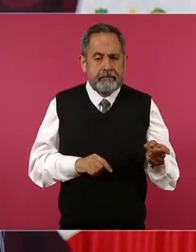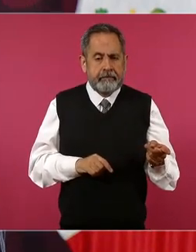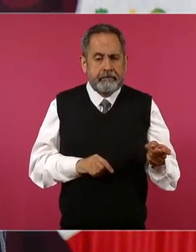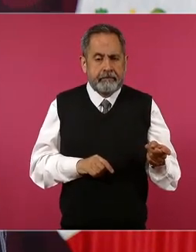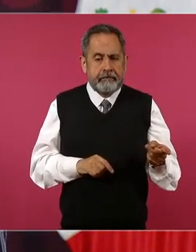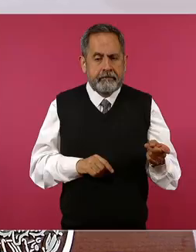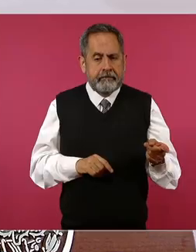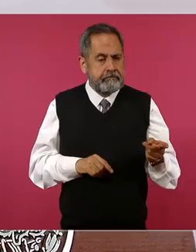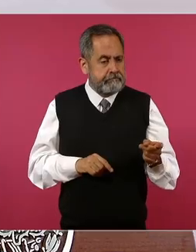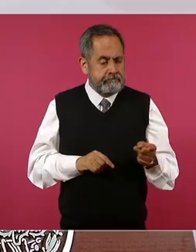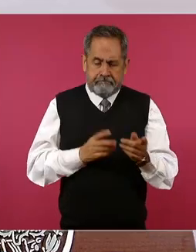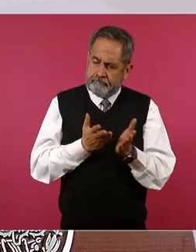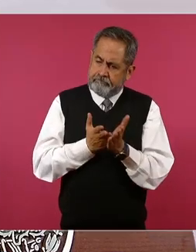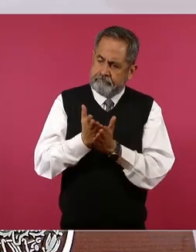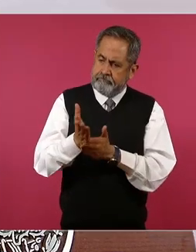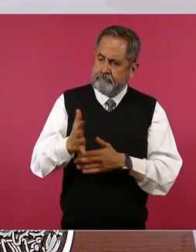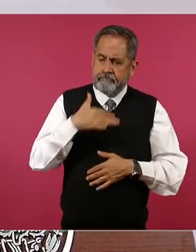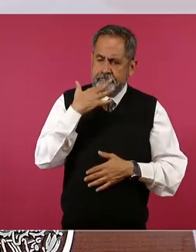incorruptible